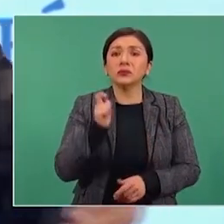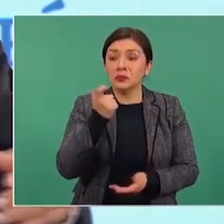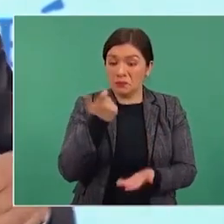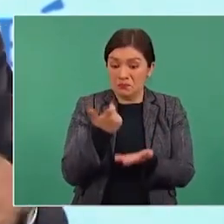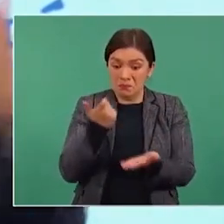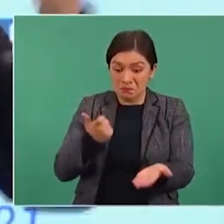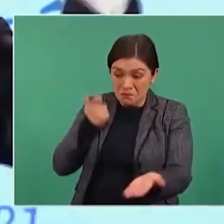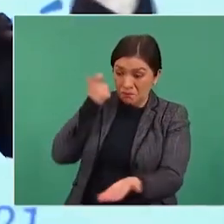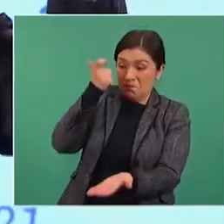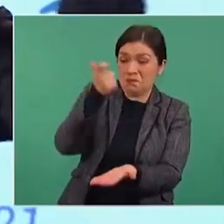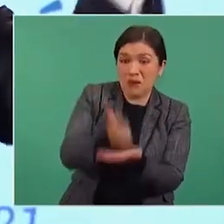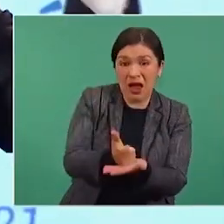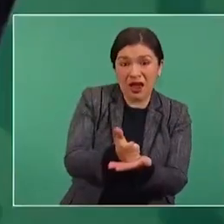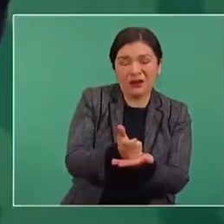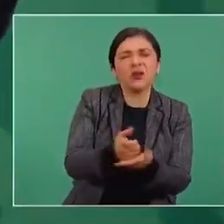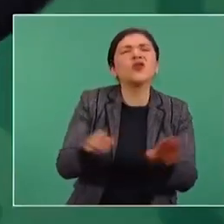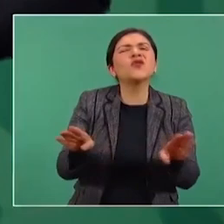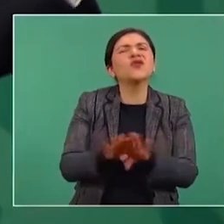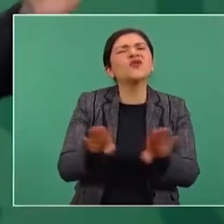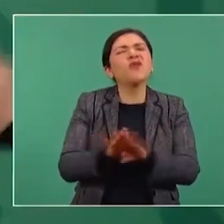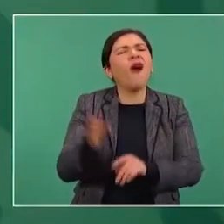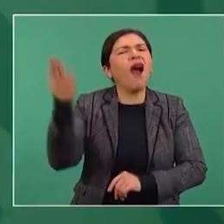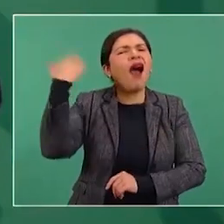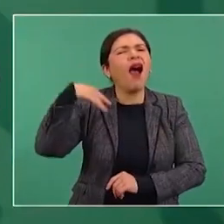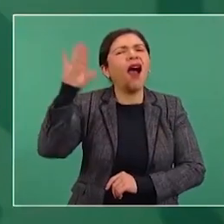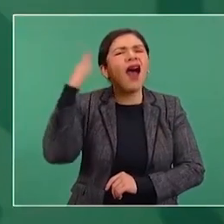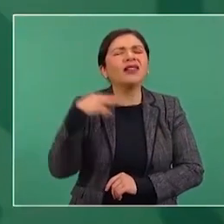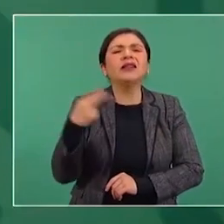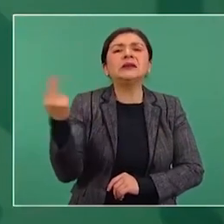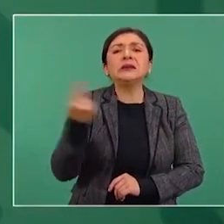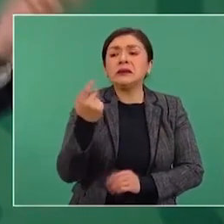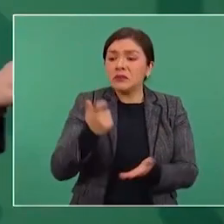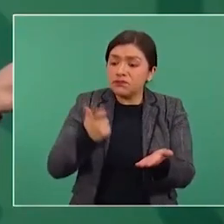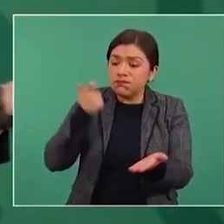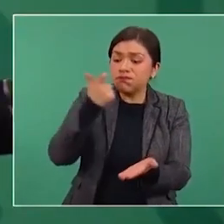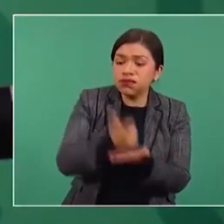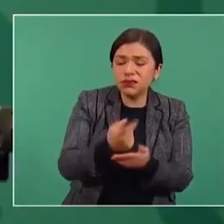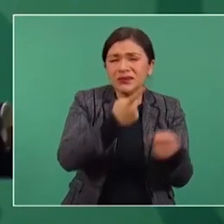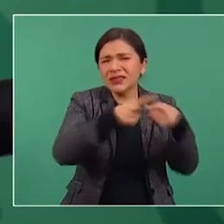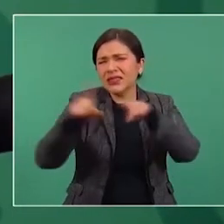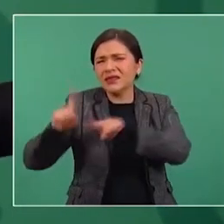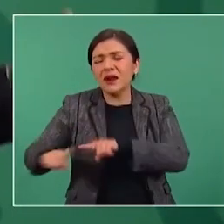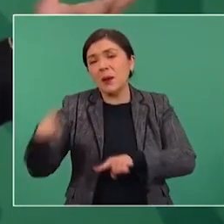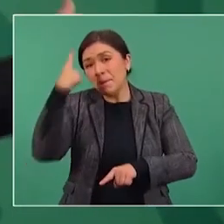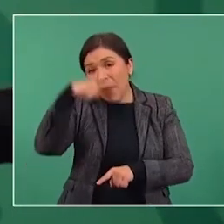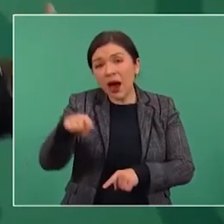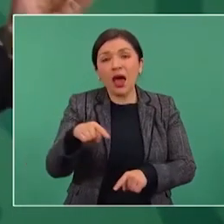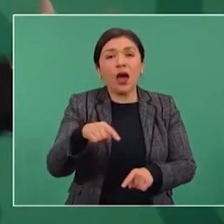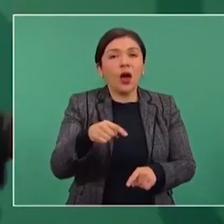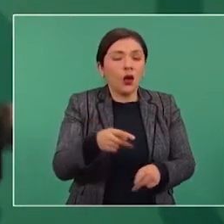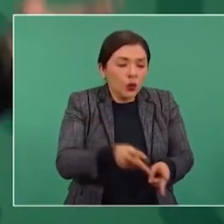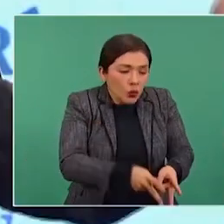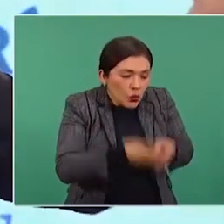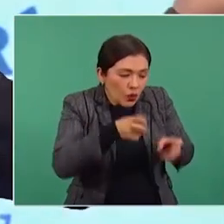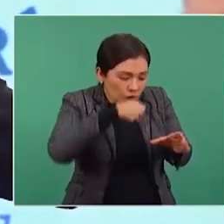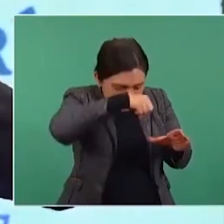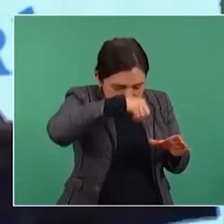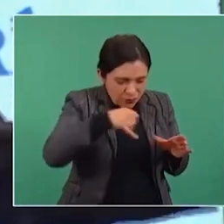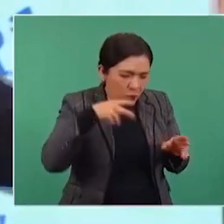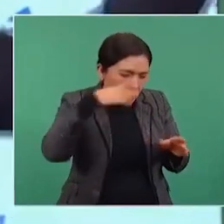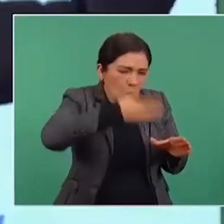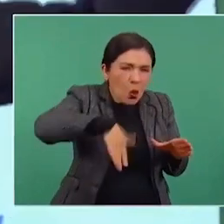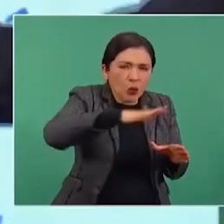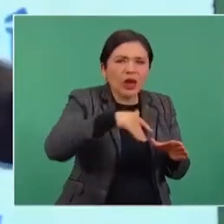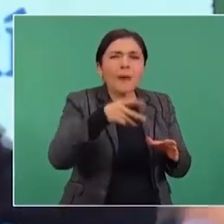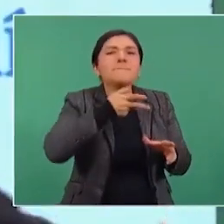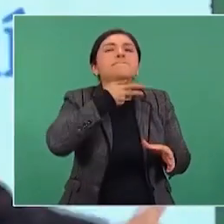cantidad suficiente, como lo hicieron de recursos para explorar y extraer petróleo en